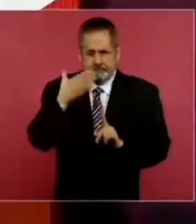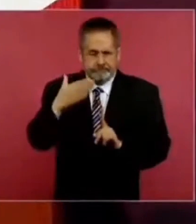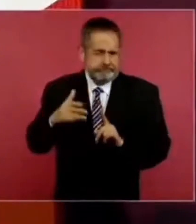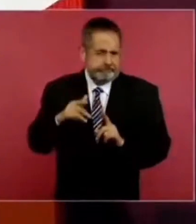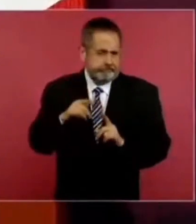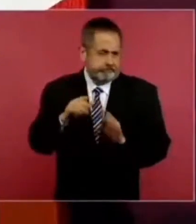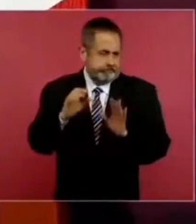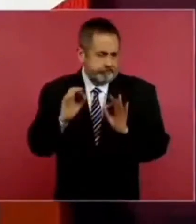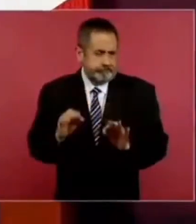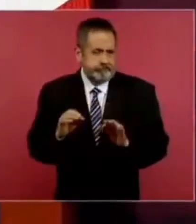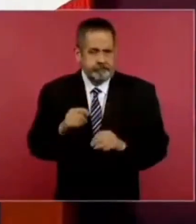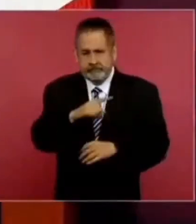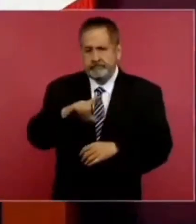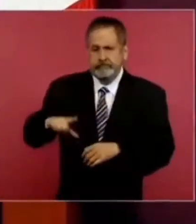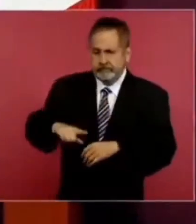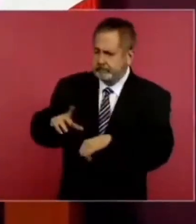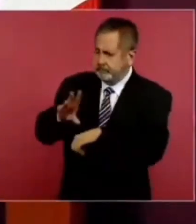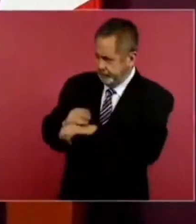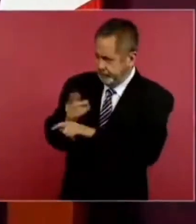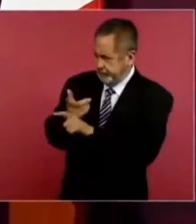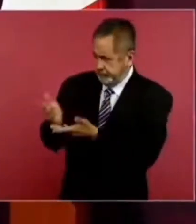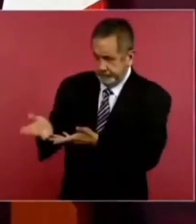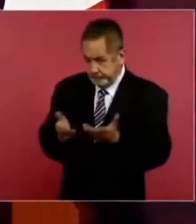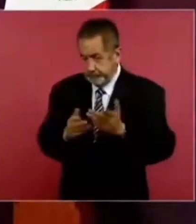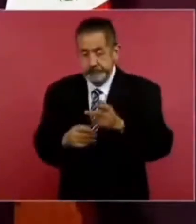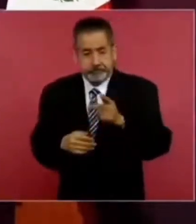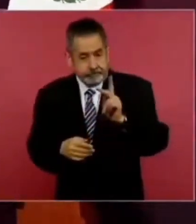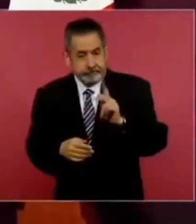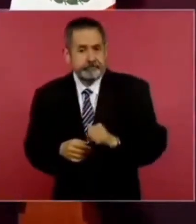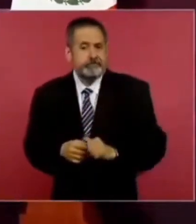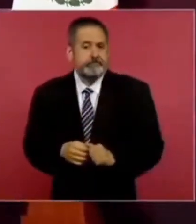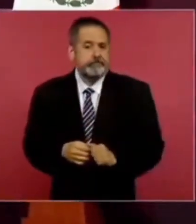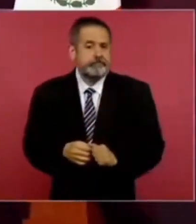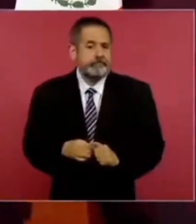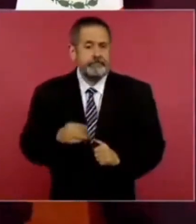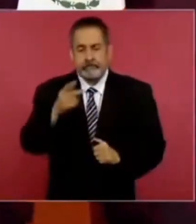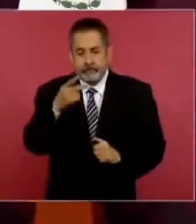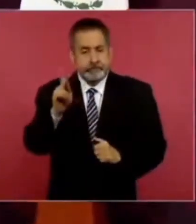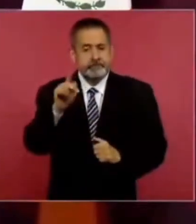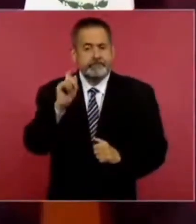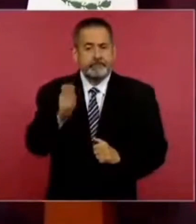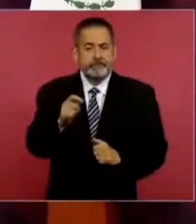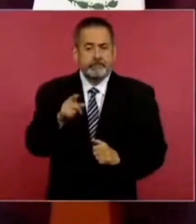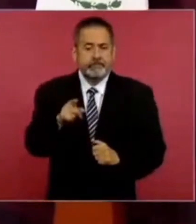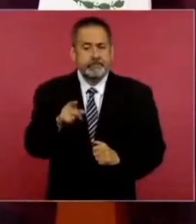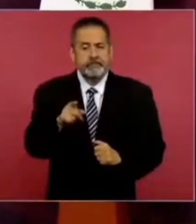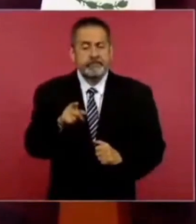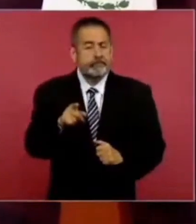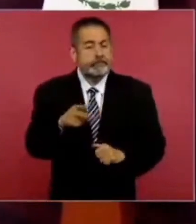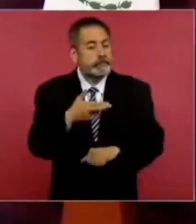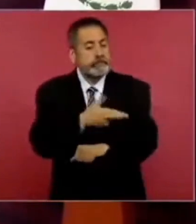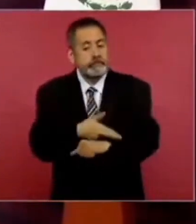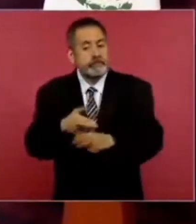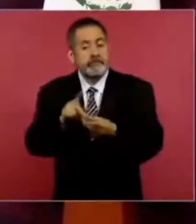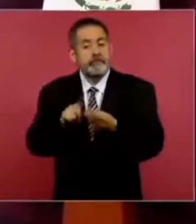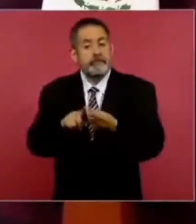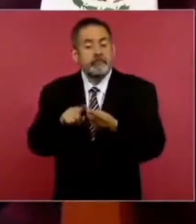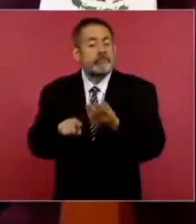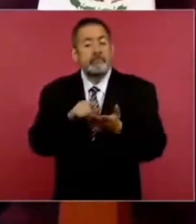que se abrió. Sin embargo, esto se está haciendo desde